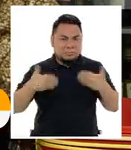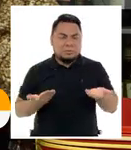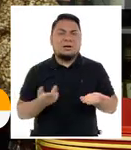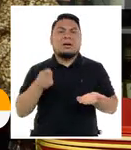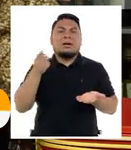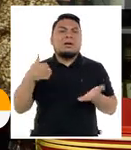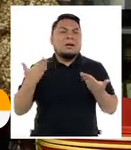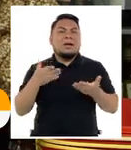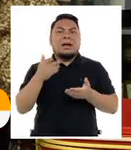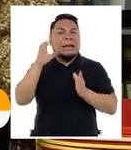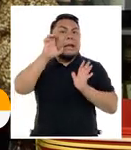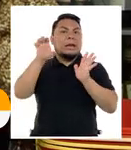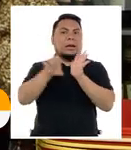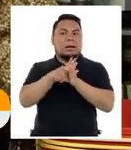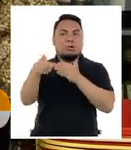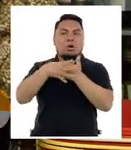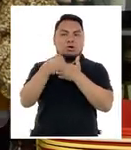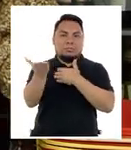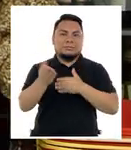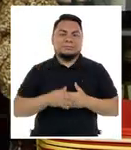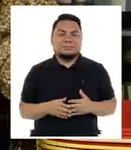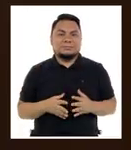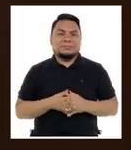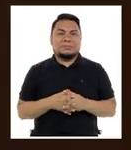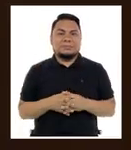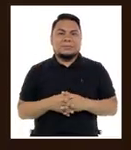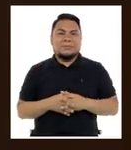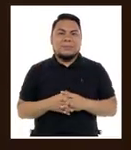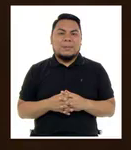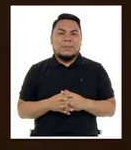persona que, a ejemplo a seguir, como hoy en día, ¿no?